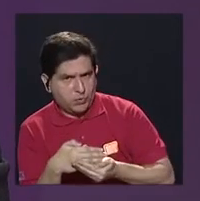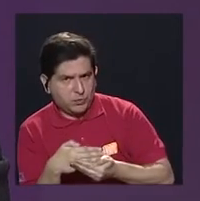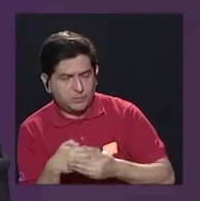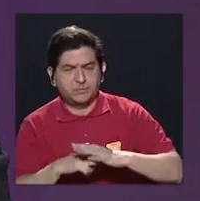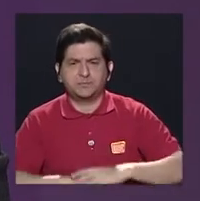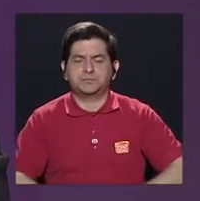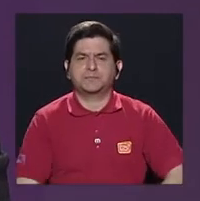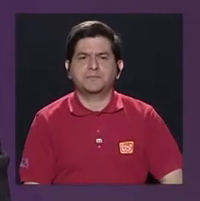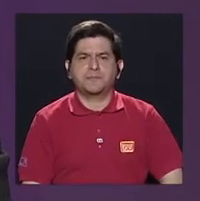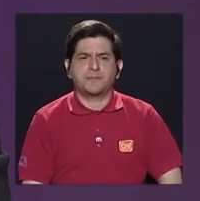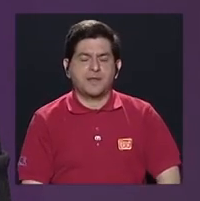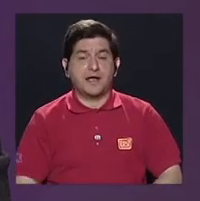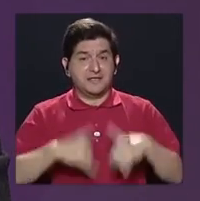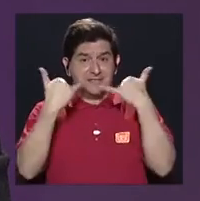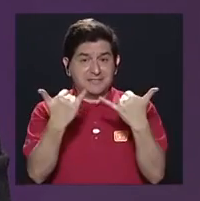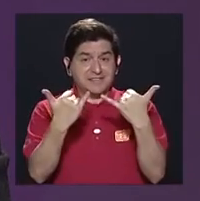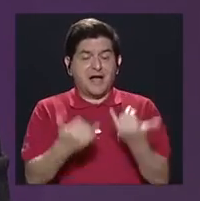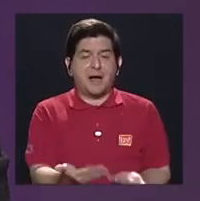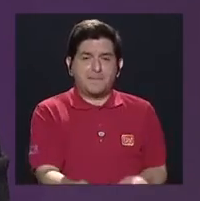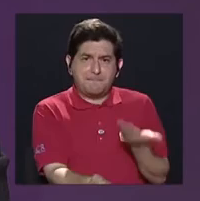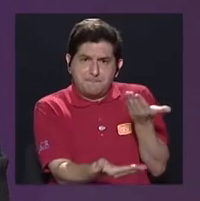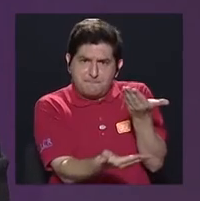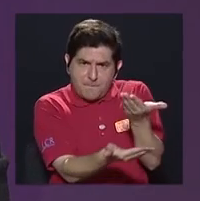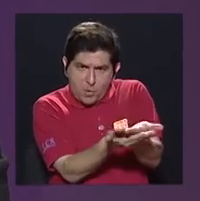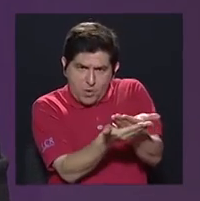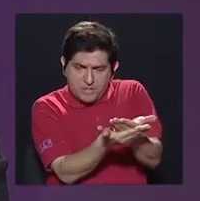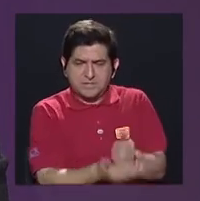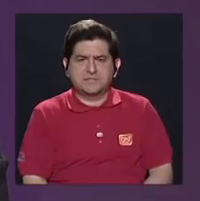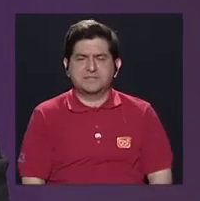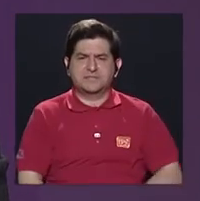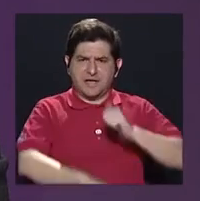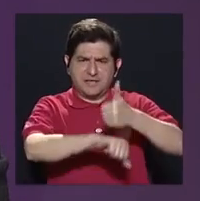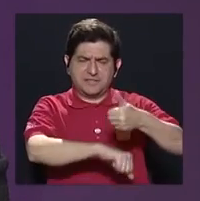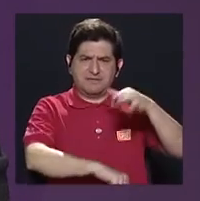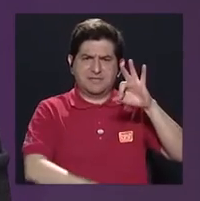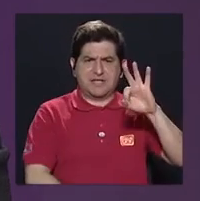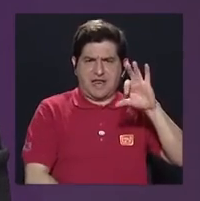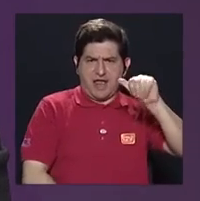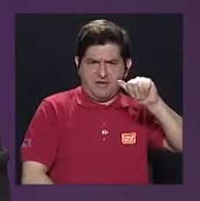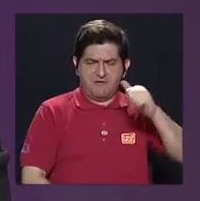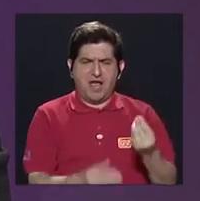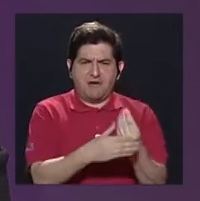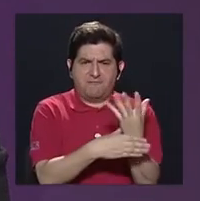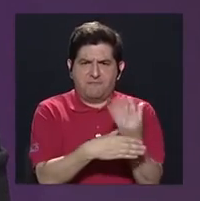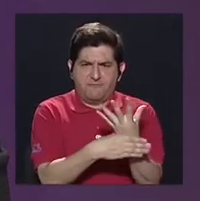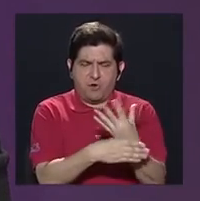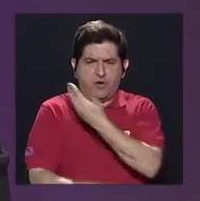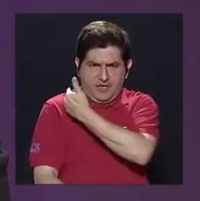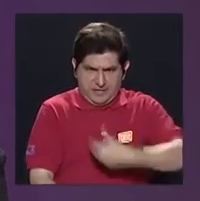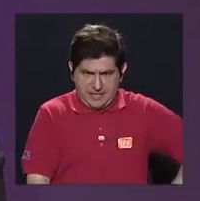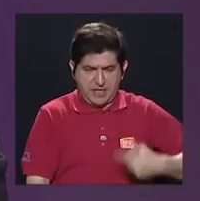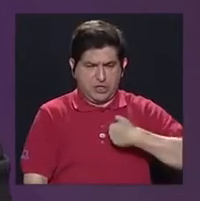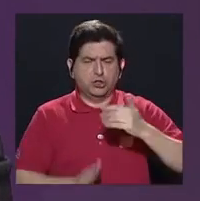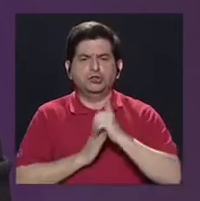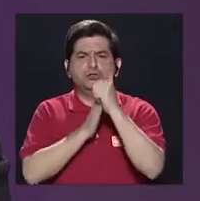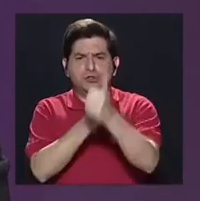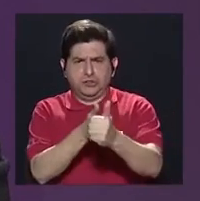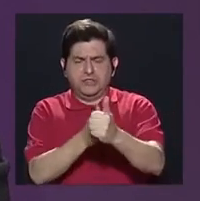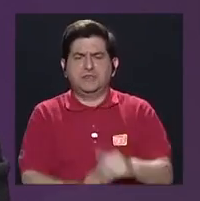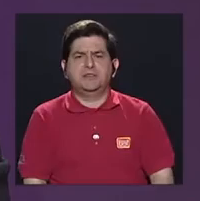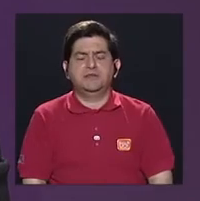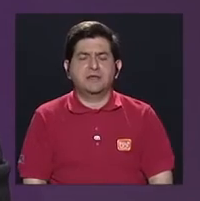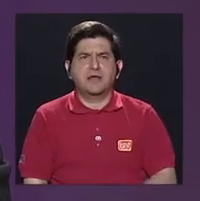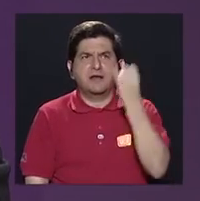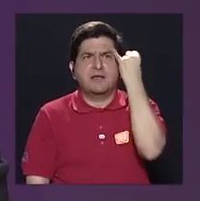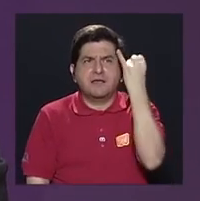Posteriormente, se hace ya la propuesta al constituirse el Frente Amplio de Flores, para que yo liderara, partiendo de todos